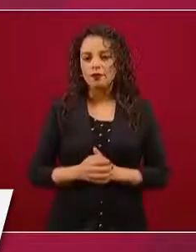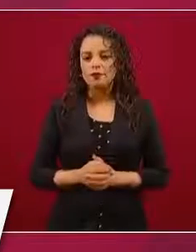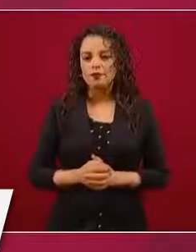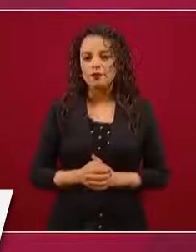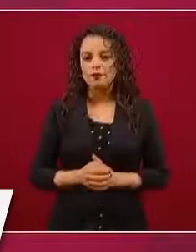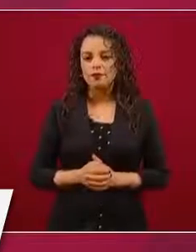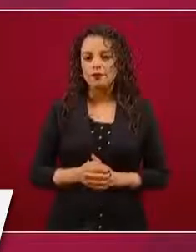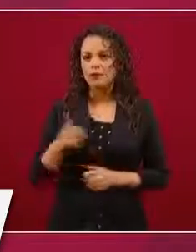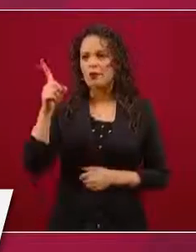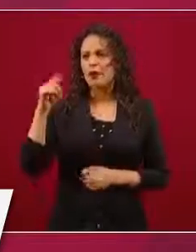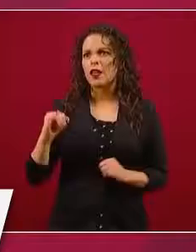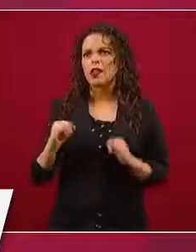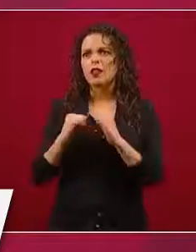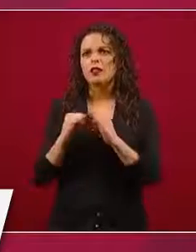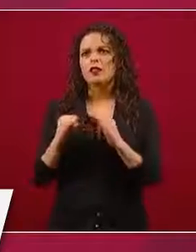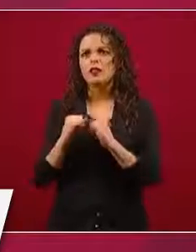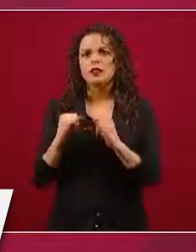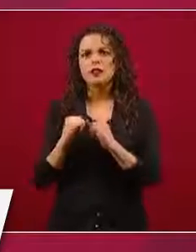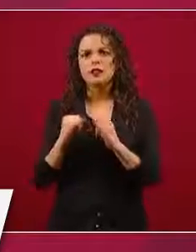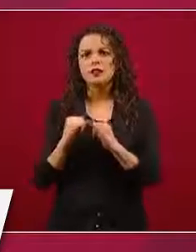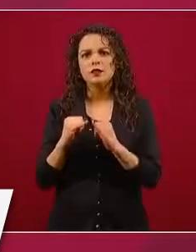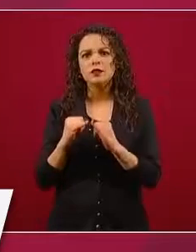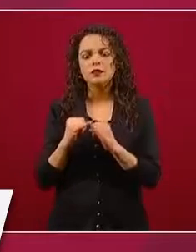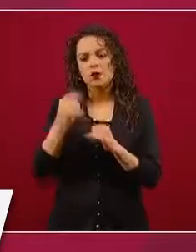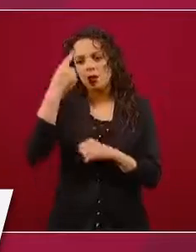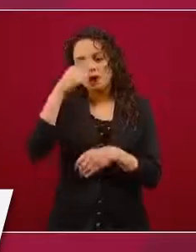Anticorrupción.